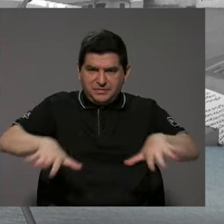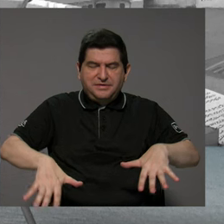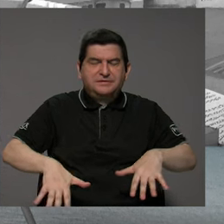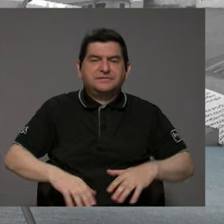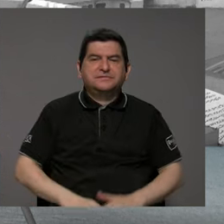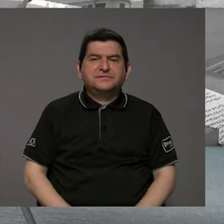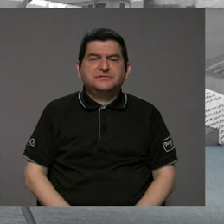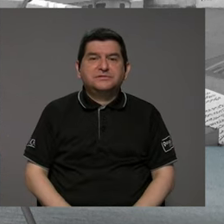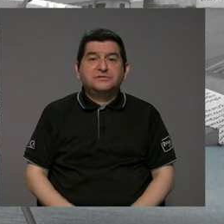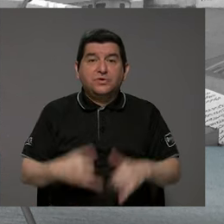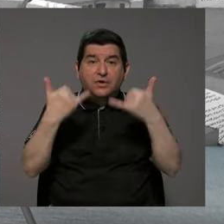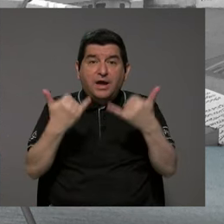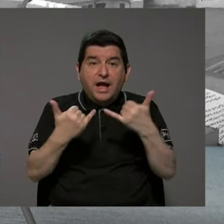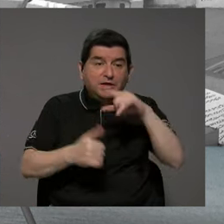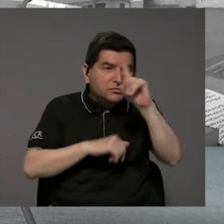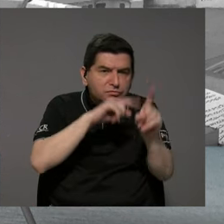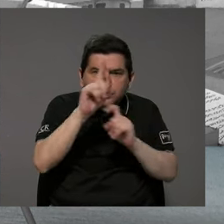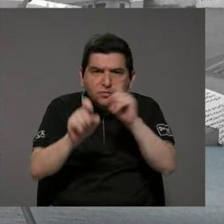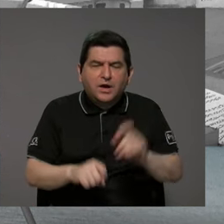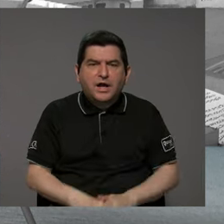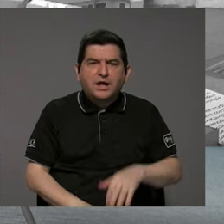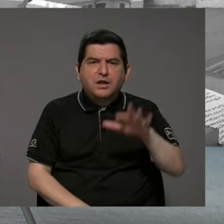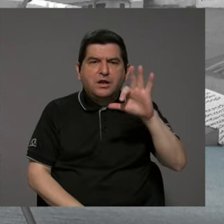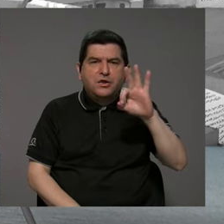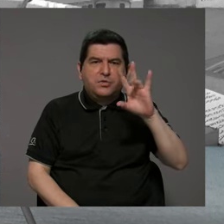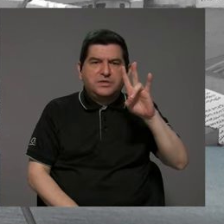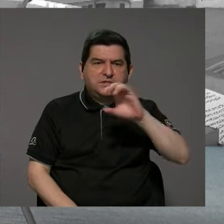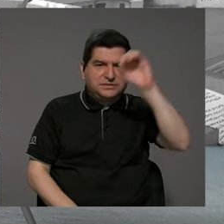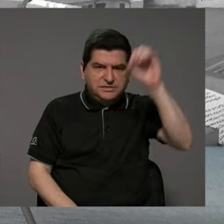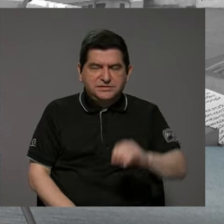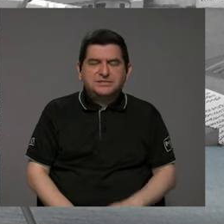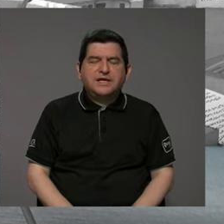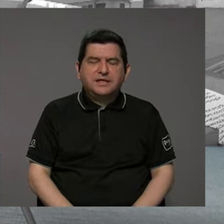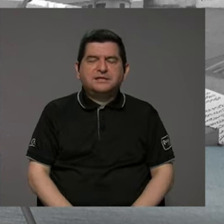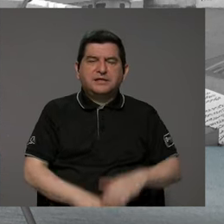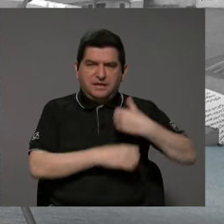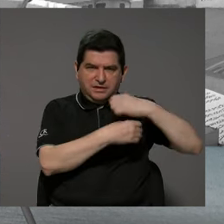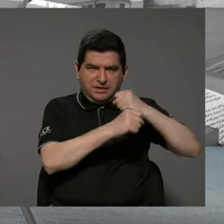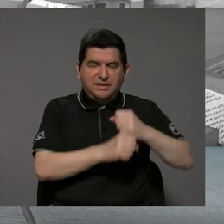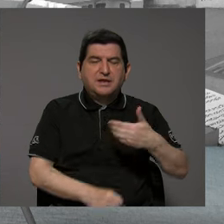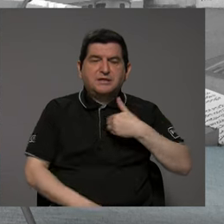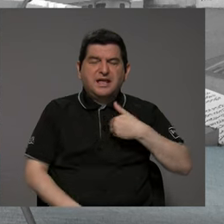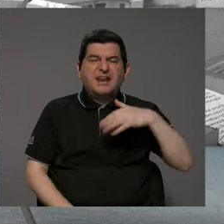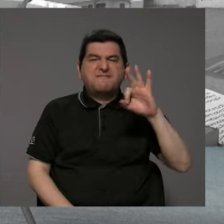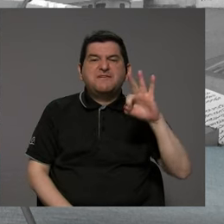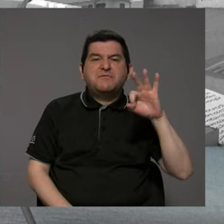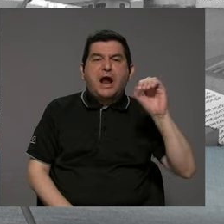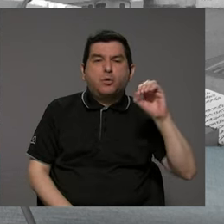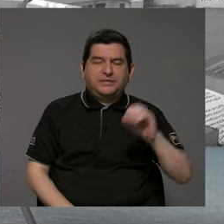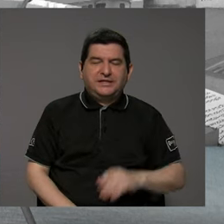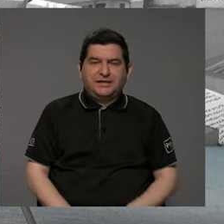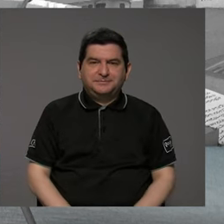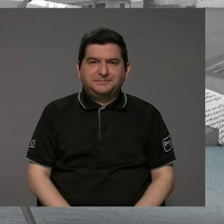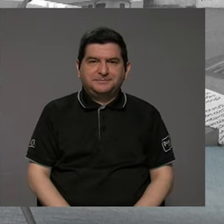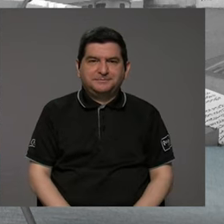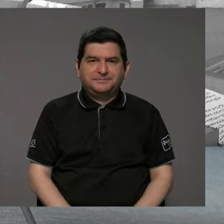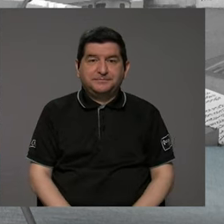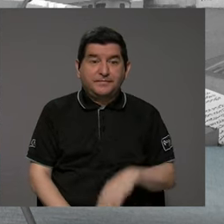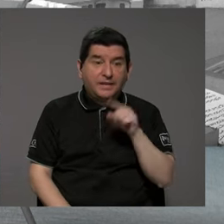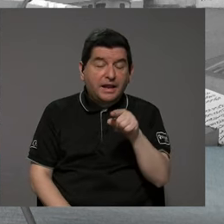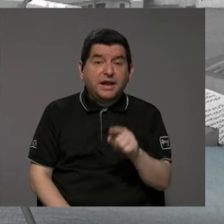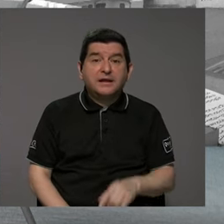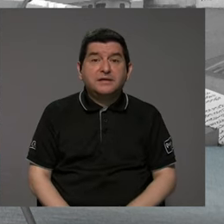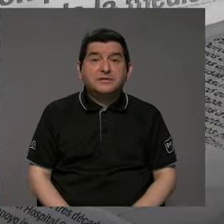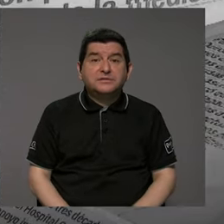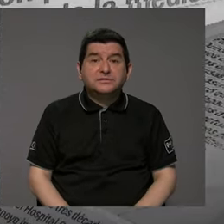el censo actual que hicimos, 97% de los gobiernos locales tienen fibra óptica. Eso es algo muy positivo también. Entonces, eso fue una